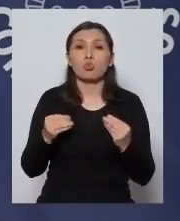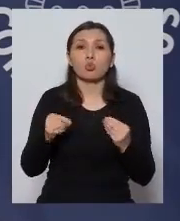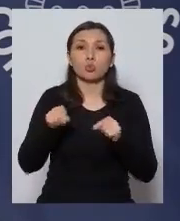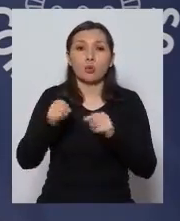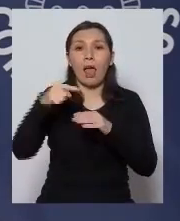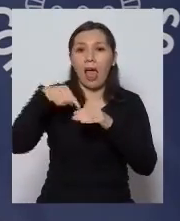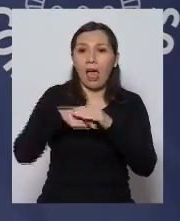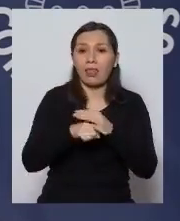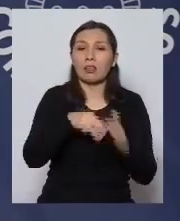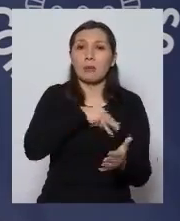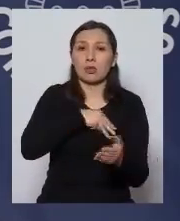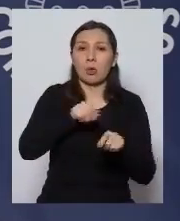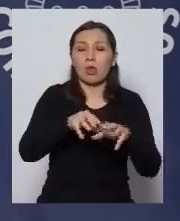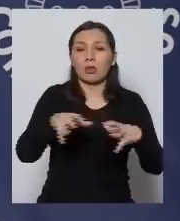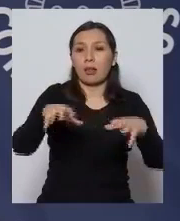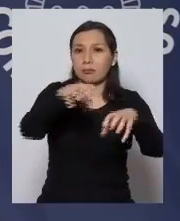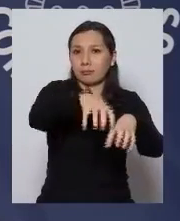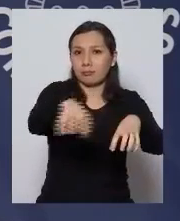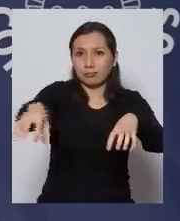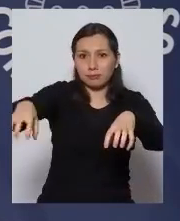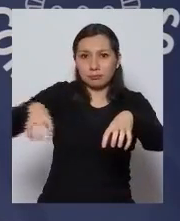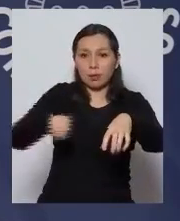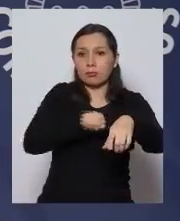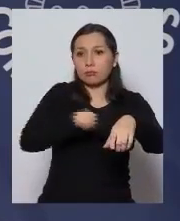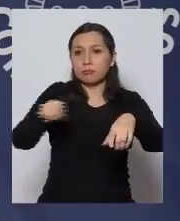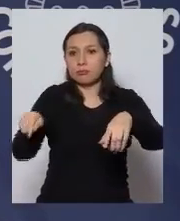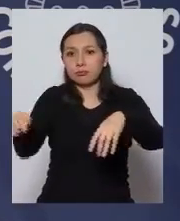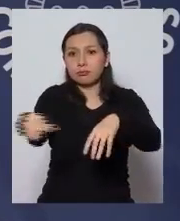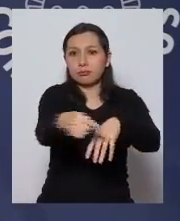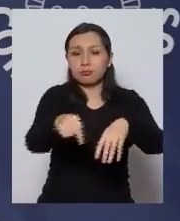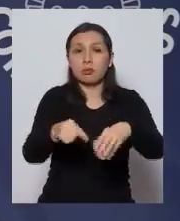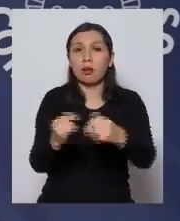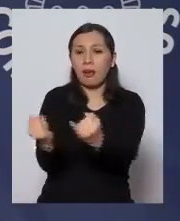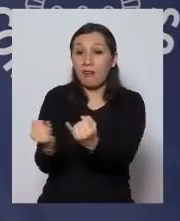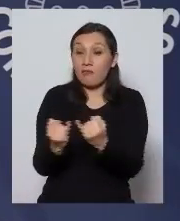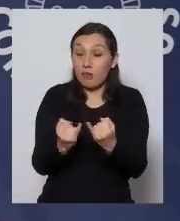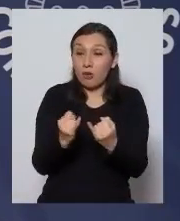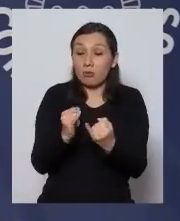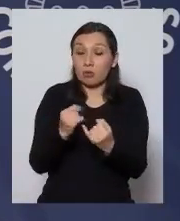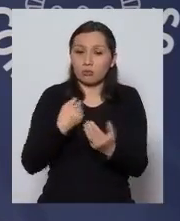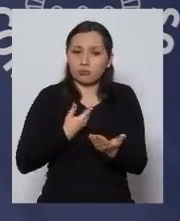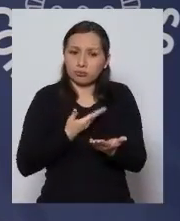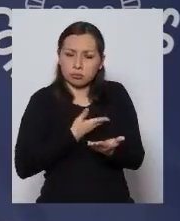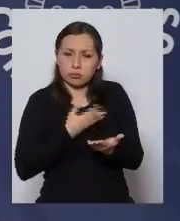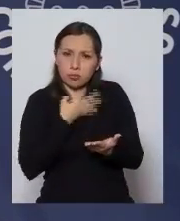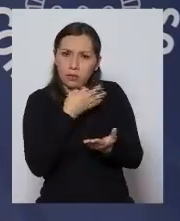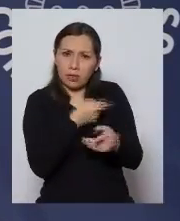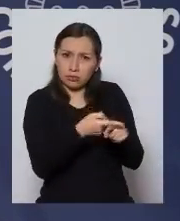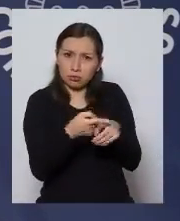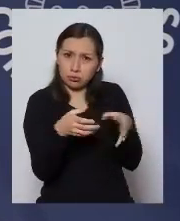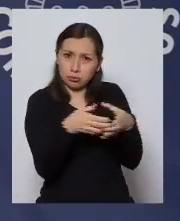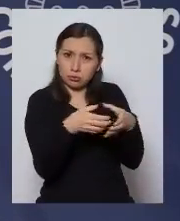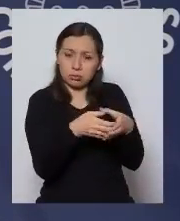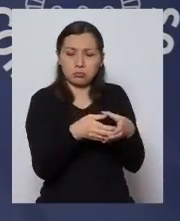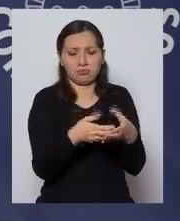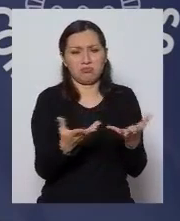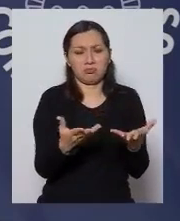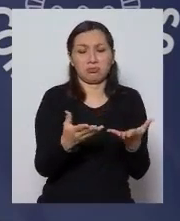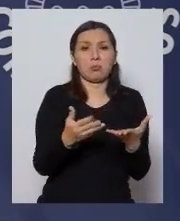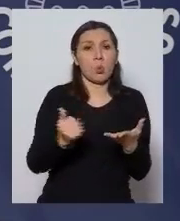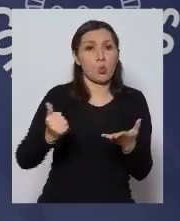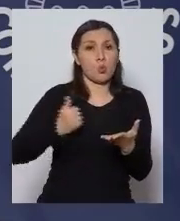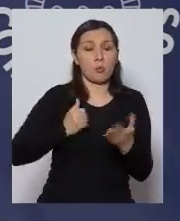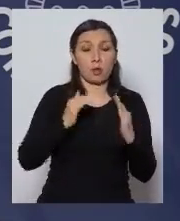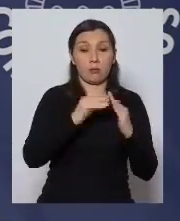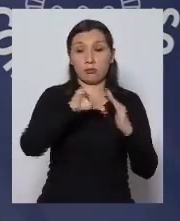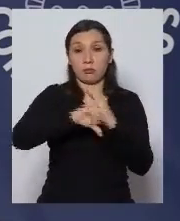dentro de la región metropolitana donde dicen que los datos que manejan ellos sugieren que la movilización incumplimiento